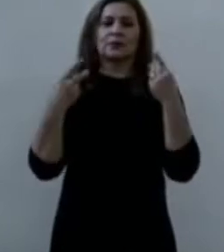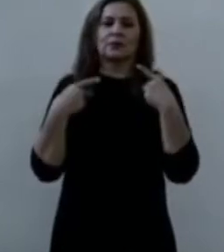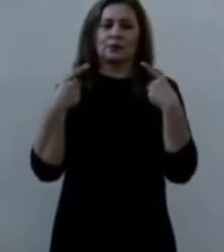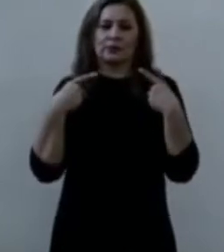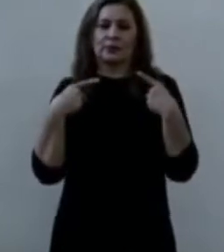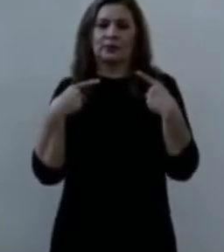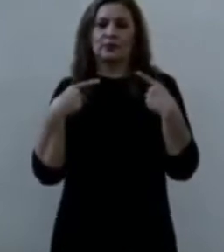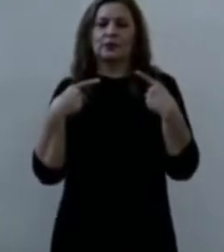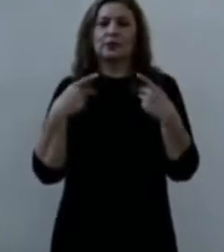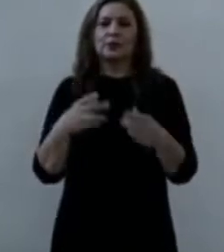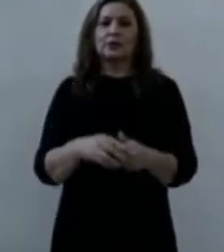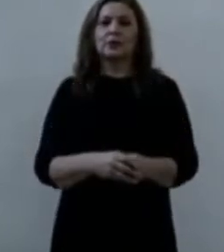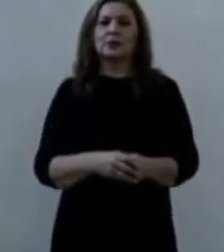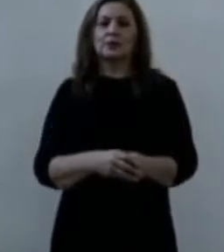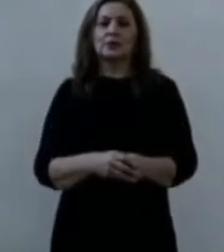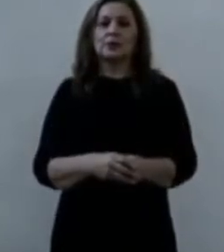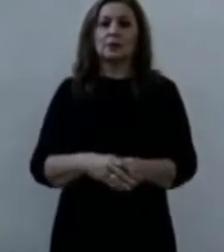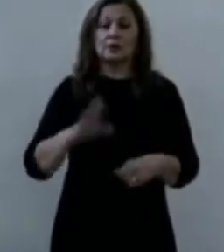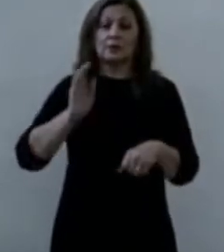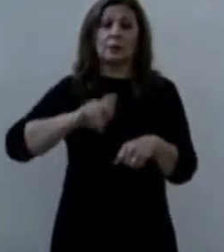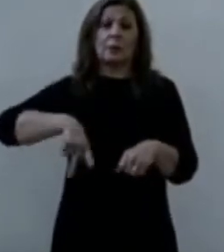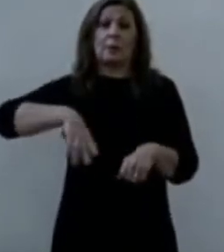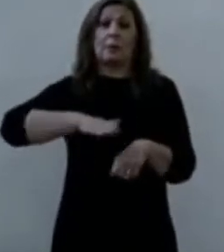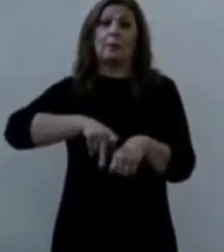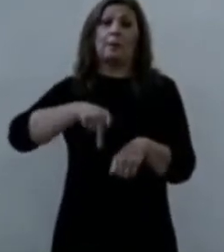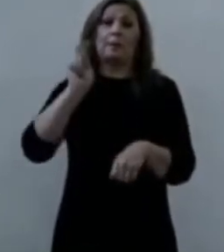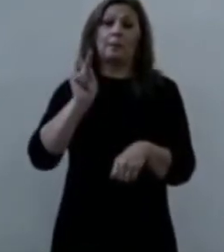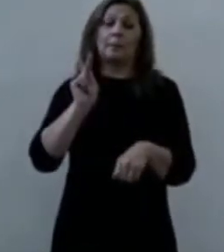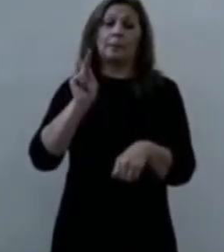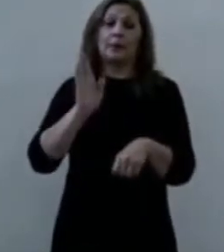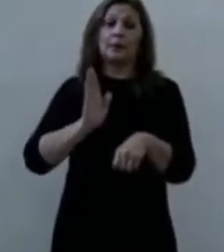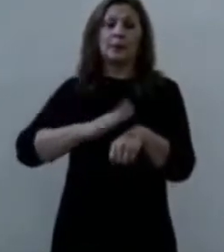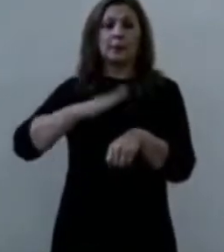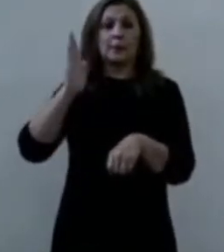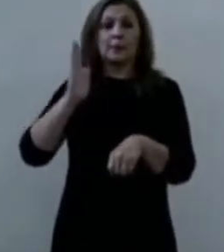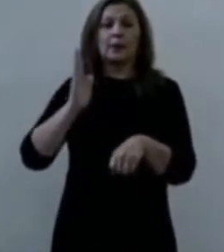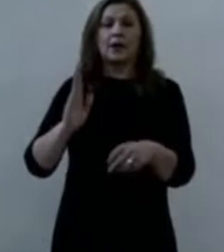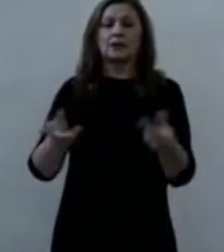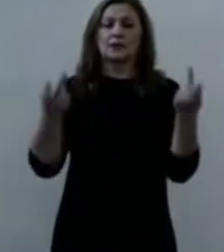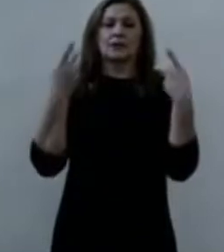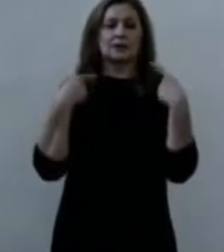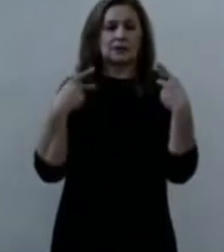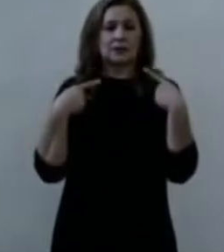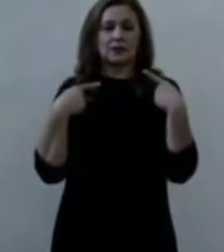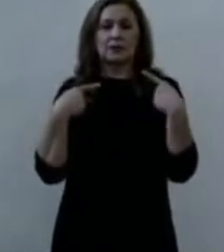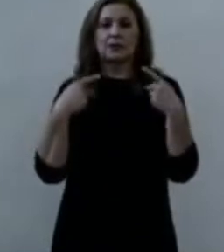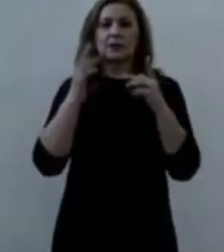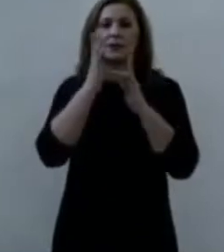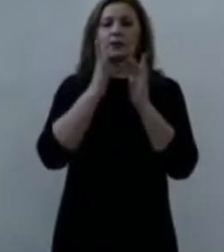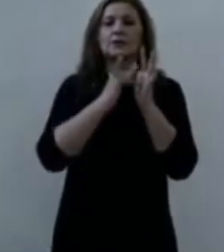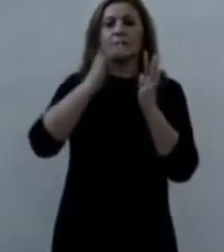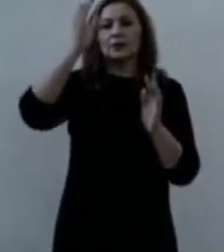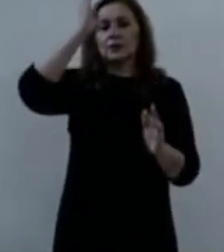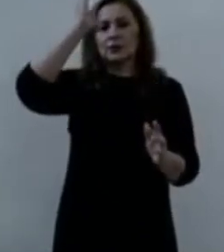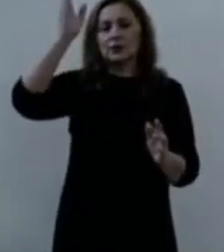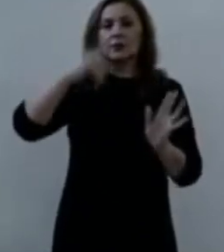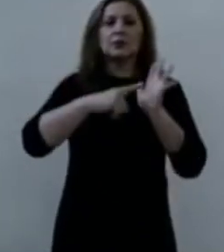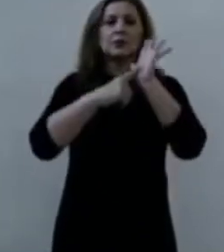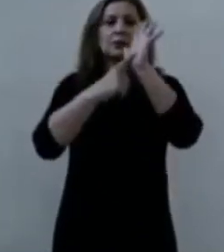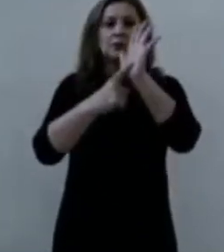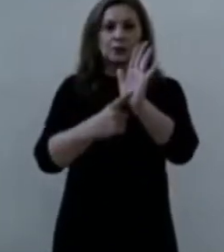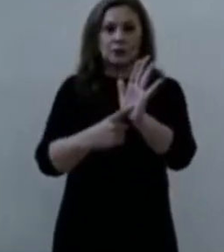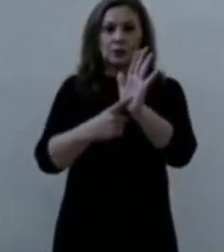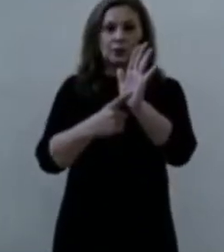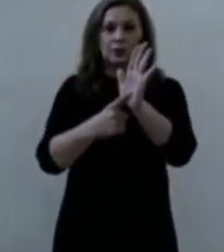y sobre todo, la persona de Cristo, demuestran que